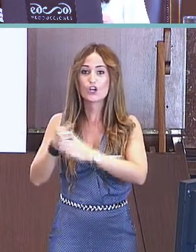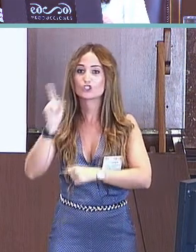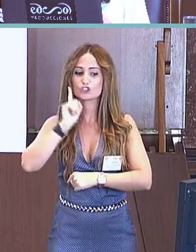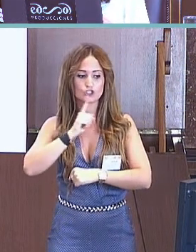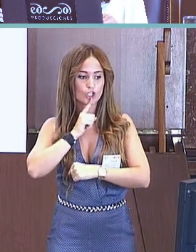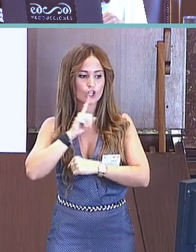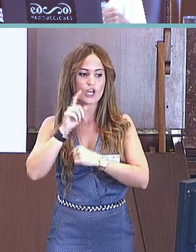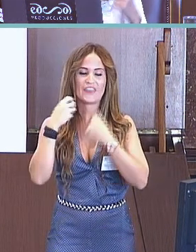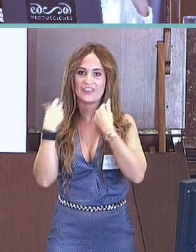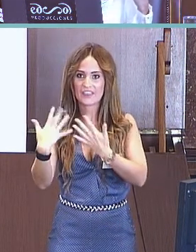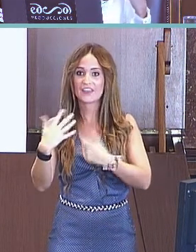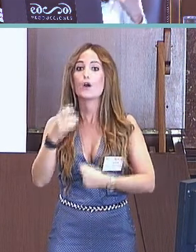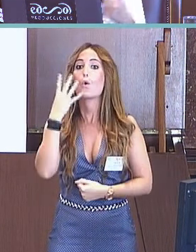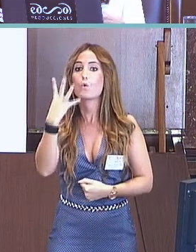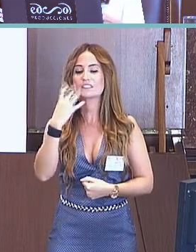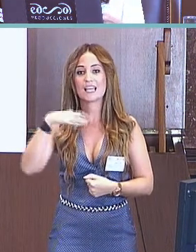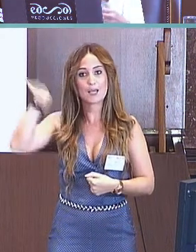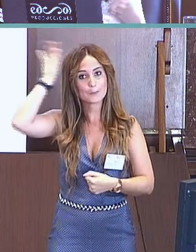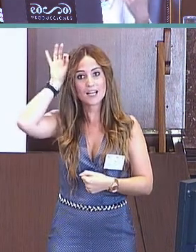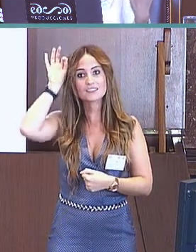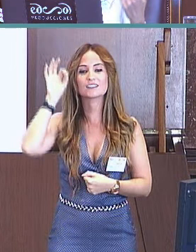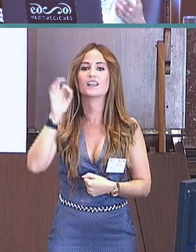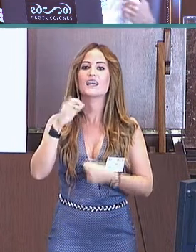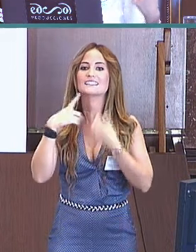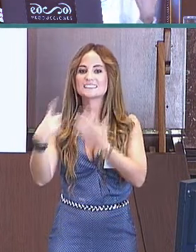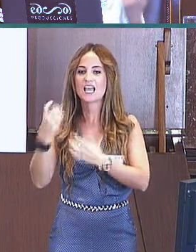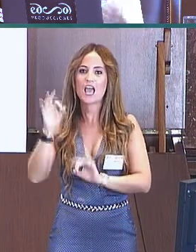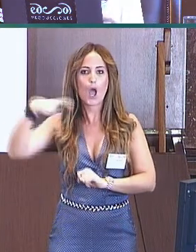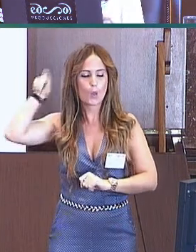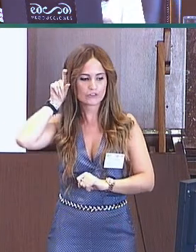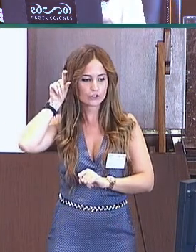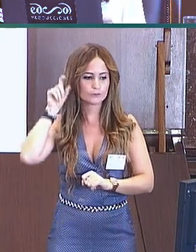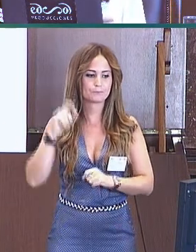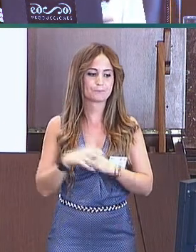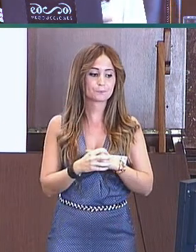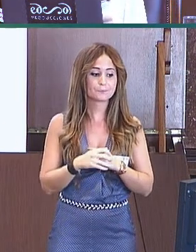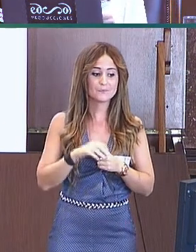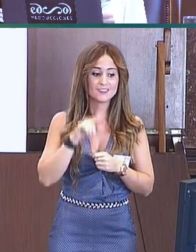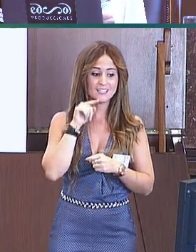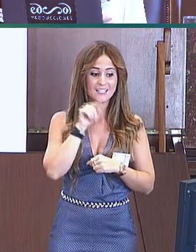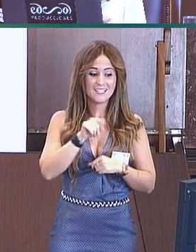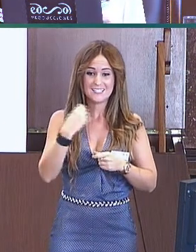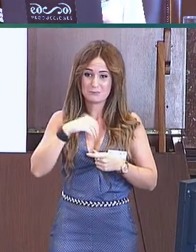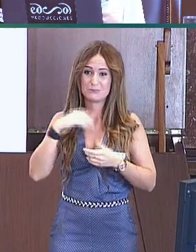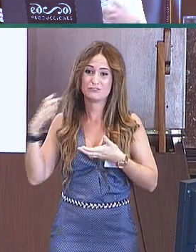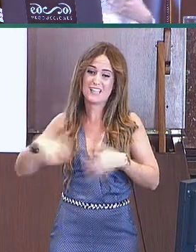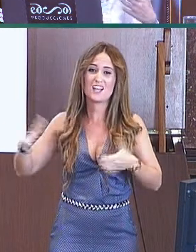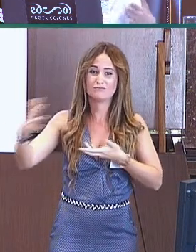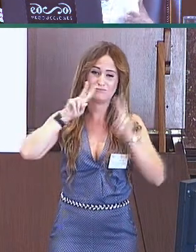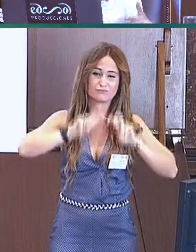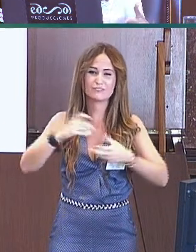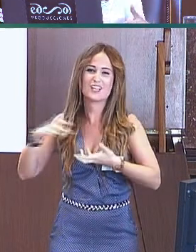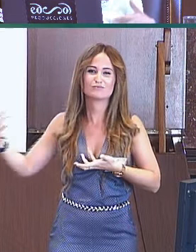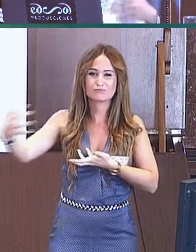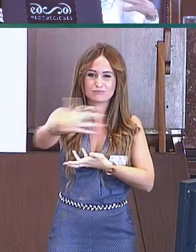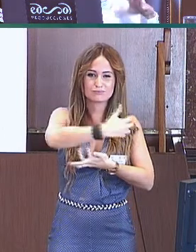bilaterales. Y, bueno, en el gráfico podéis ver la distribución por tipo de sordera. De estos niños, hemos